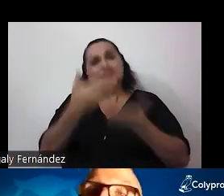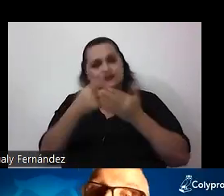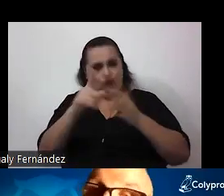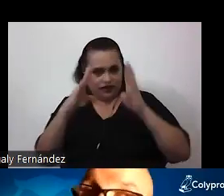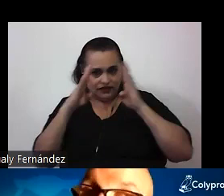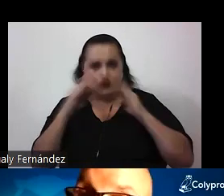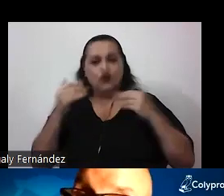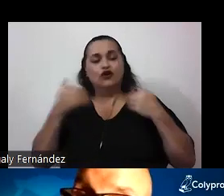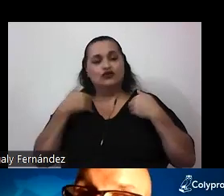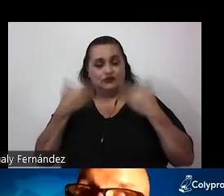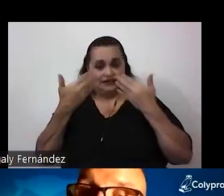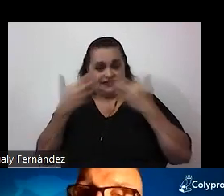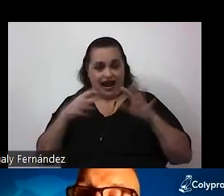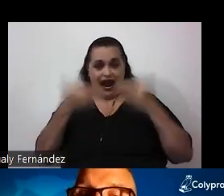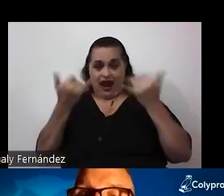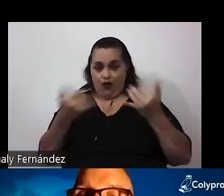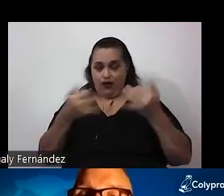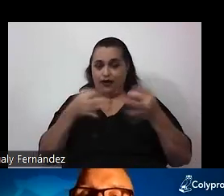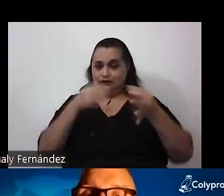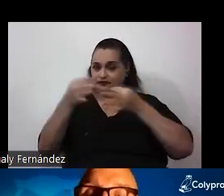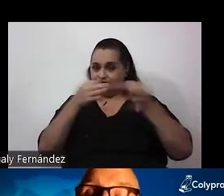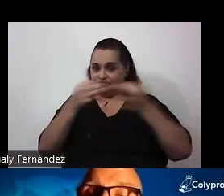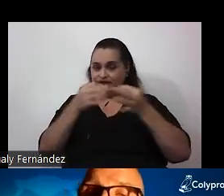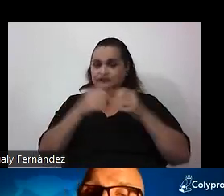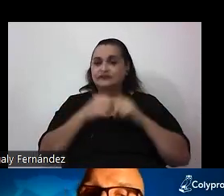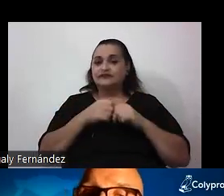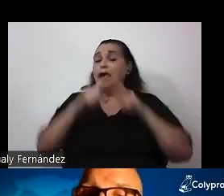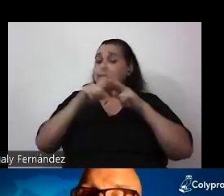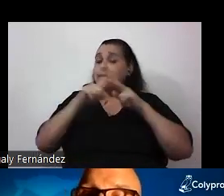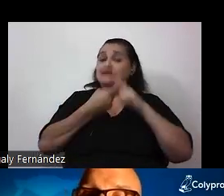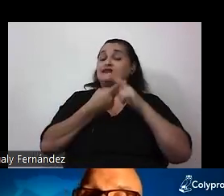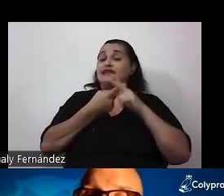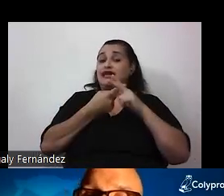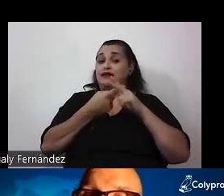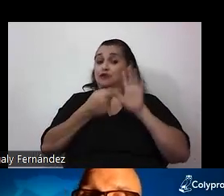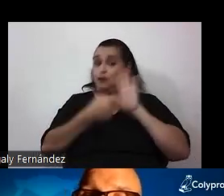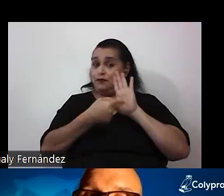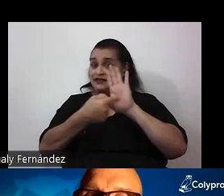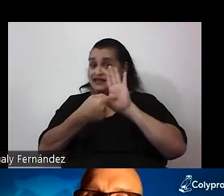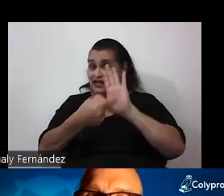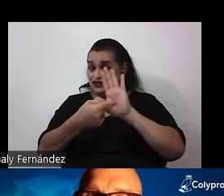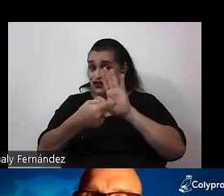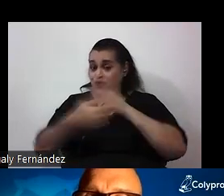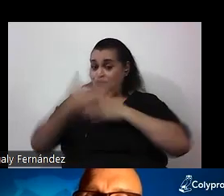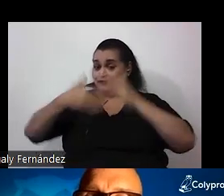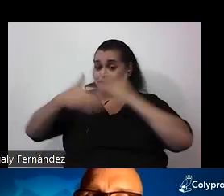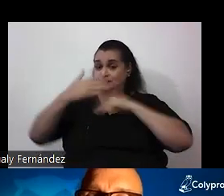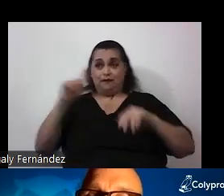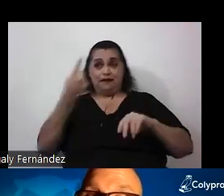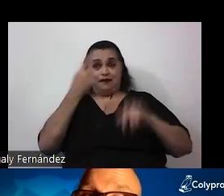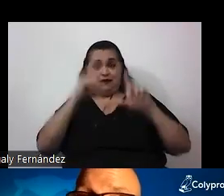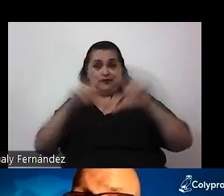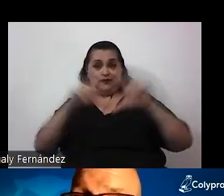dejo de compartir la pantalla de la presentación al principio de la presentación y vuelvo a la primera diapositiva está